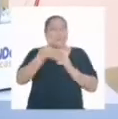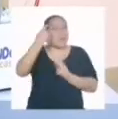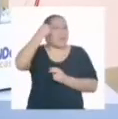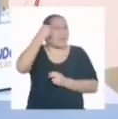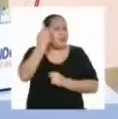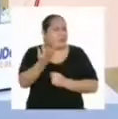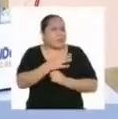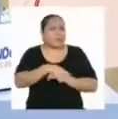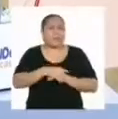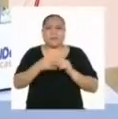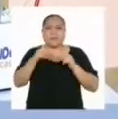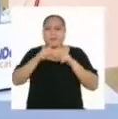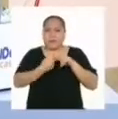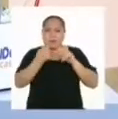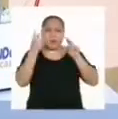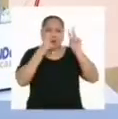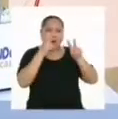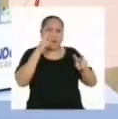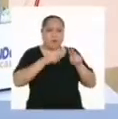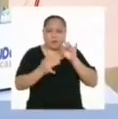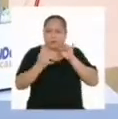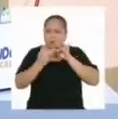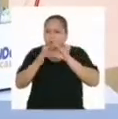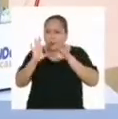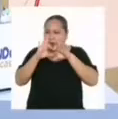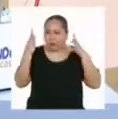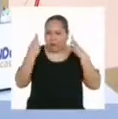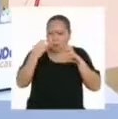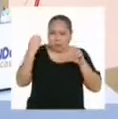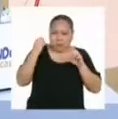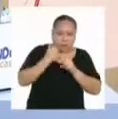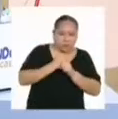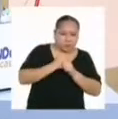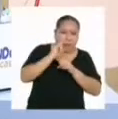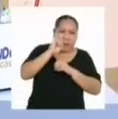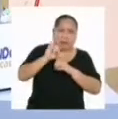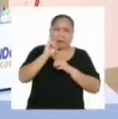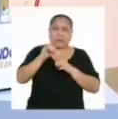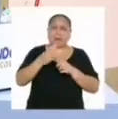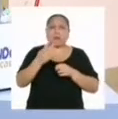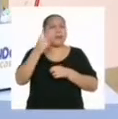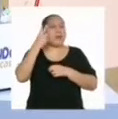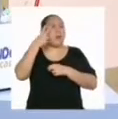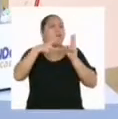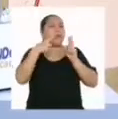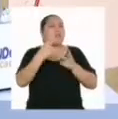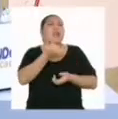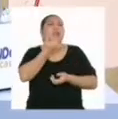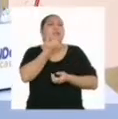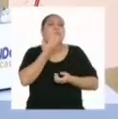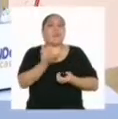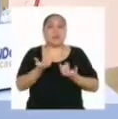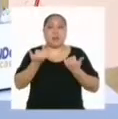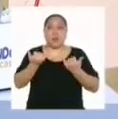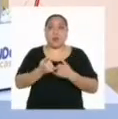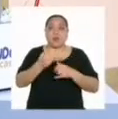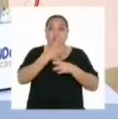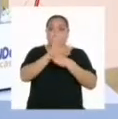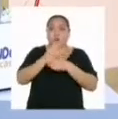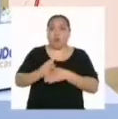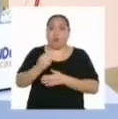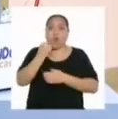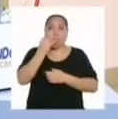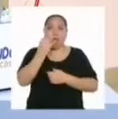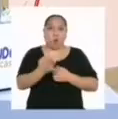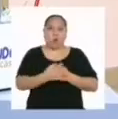les parece si le damos una mirada a nuestras redes sociales? Para enterarnos un poco de lo que está pasando en estos días. Así, de paso les comparto